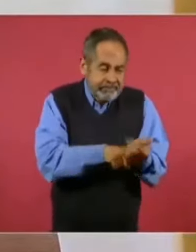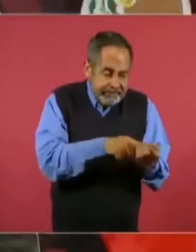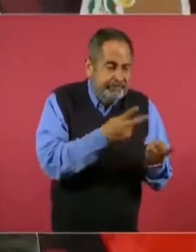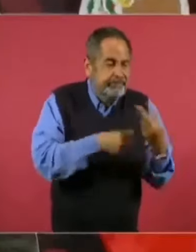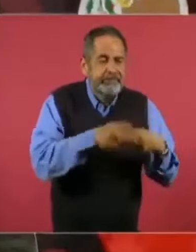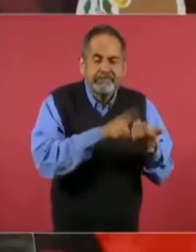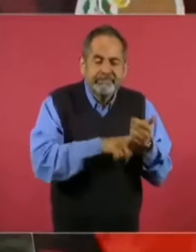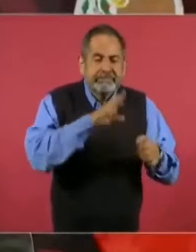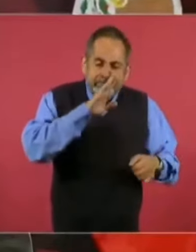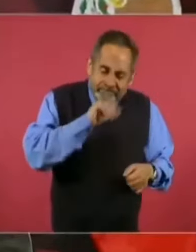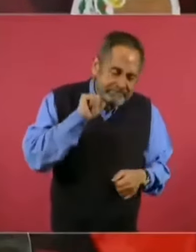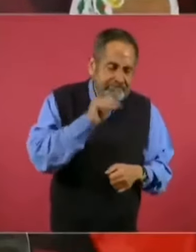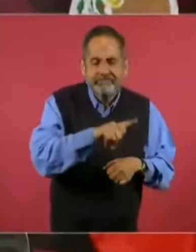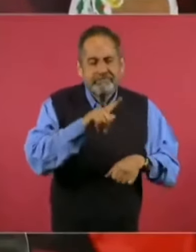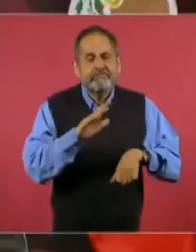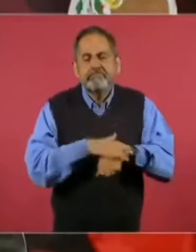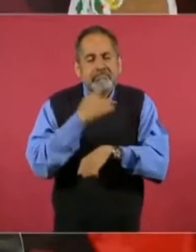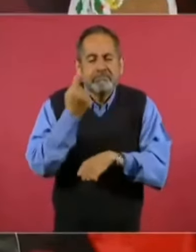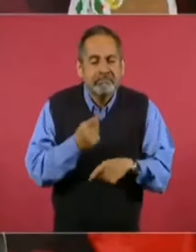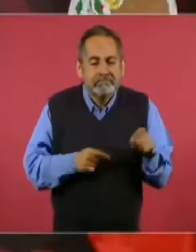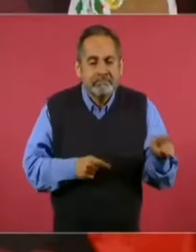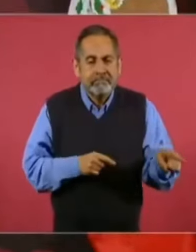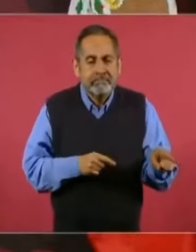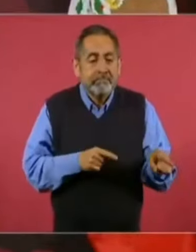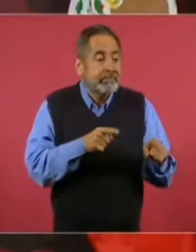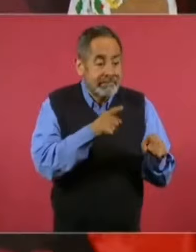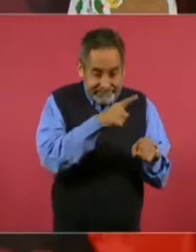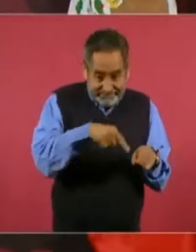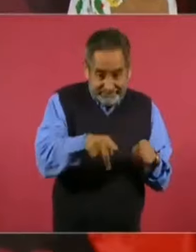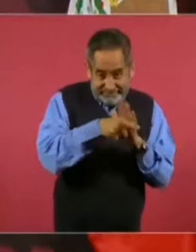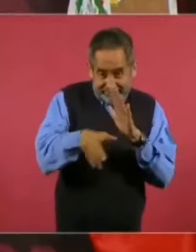defienden,